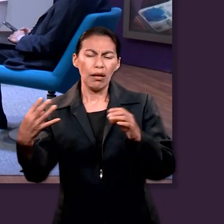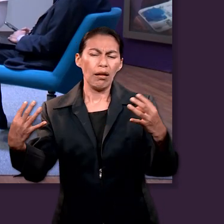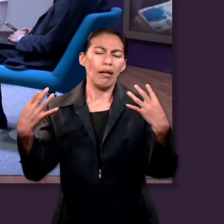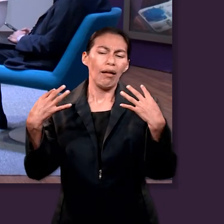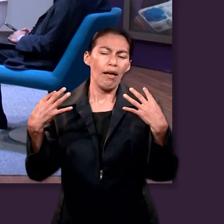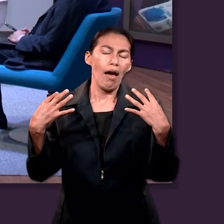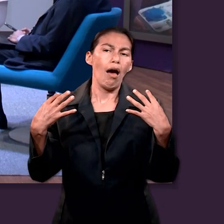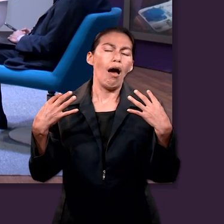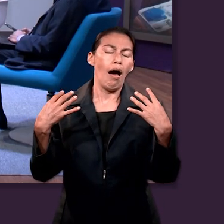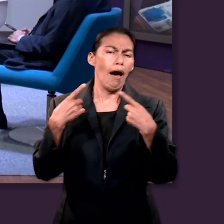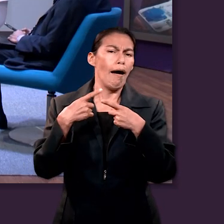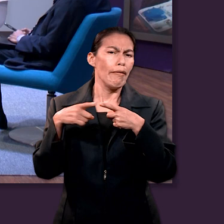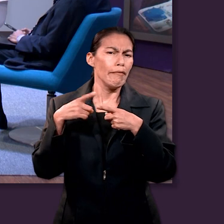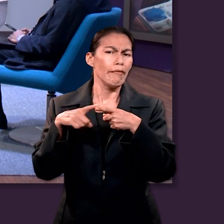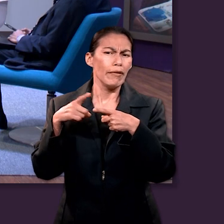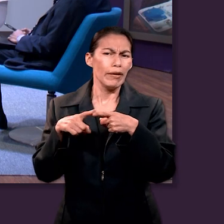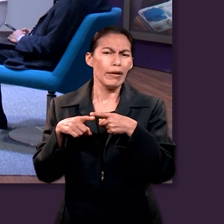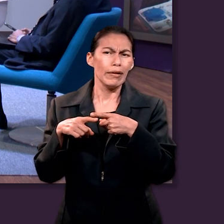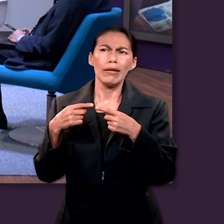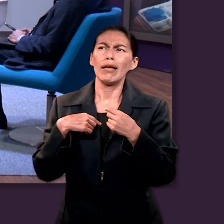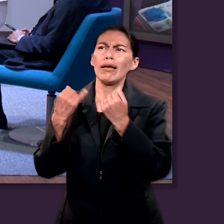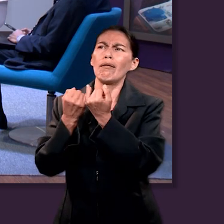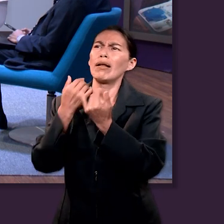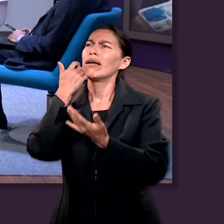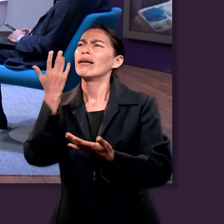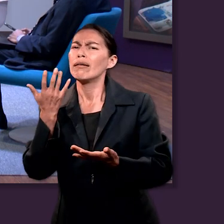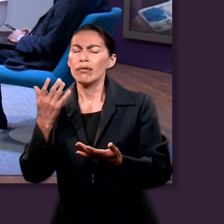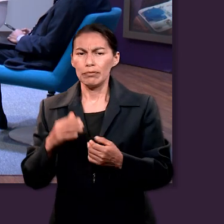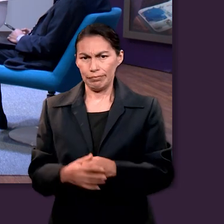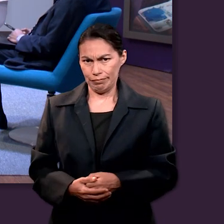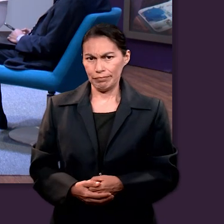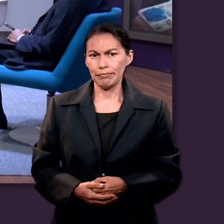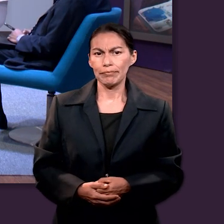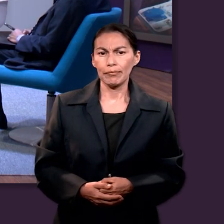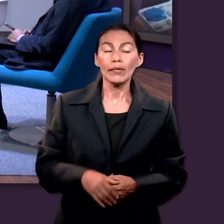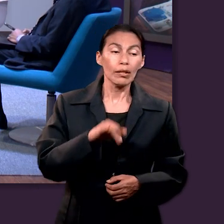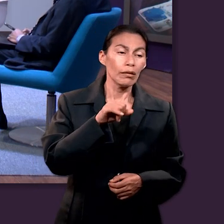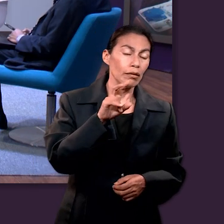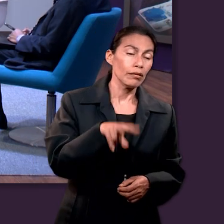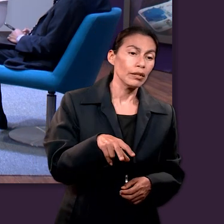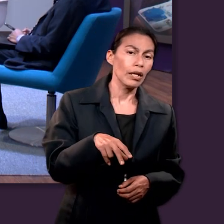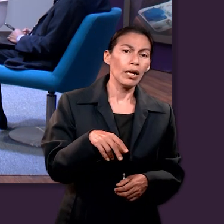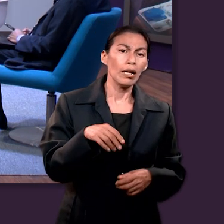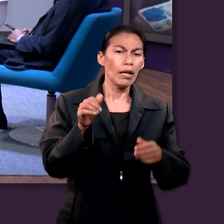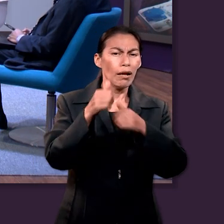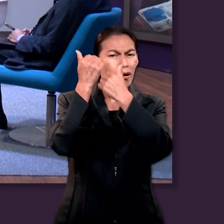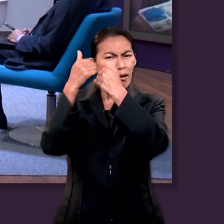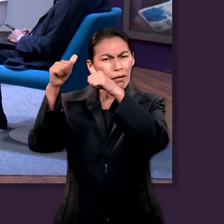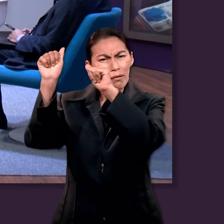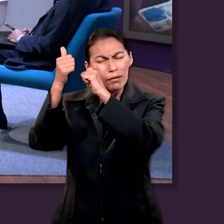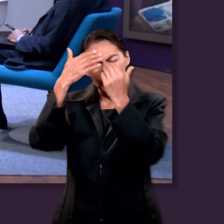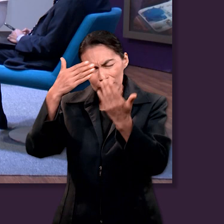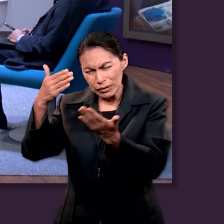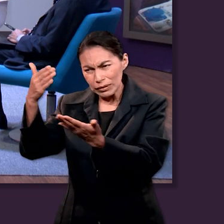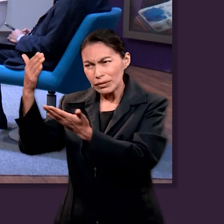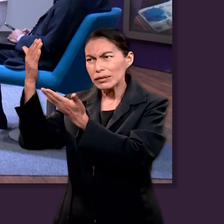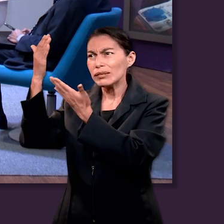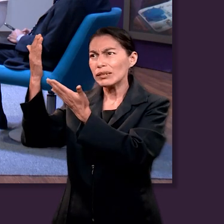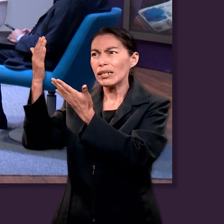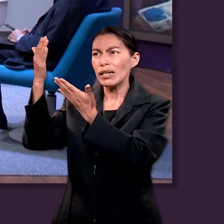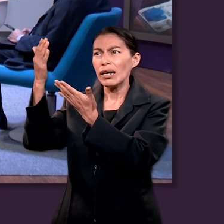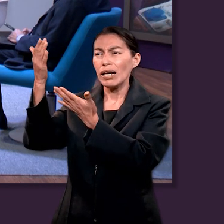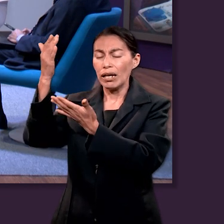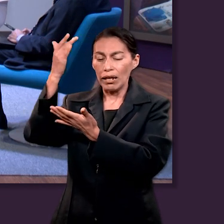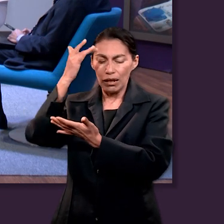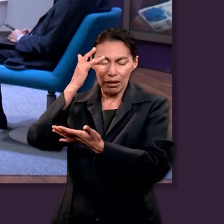Ok, y es que yo creo que la alabanza en forma de la música especialmente tiene esa facultad de